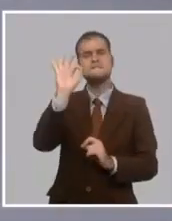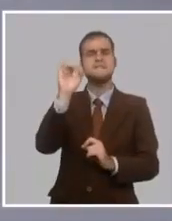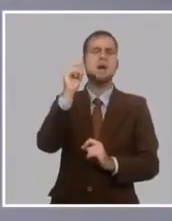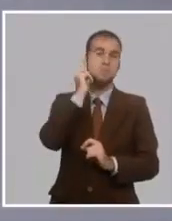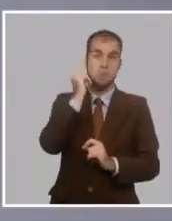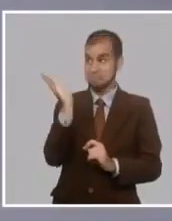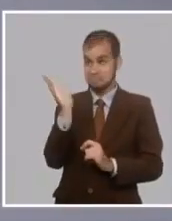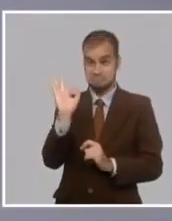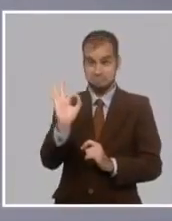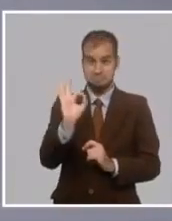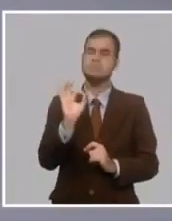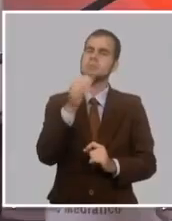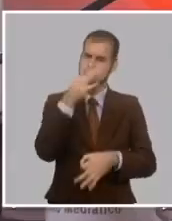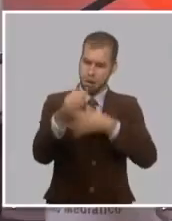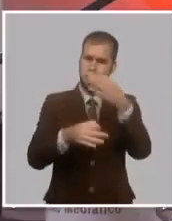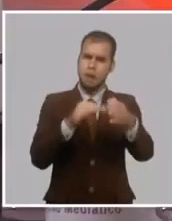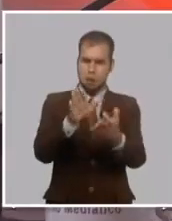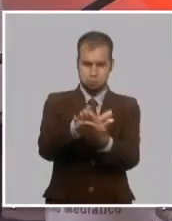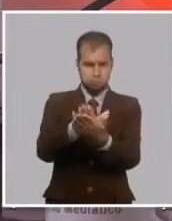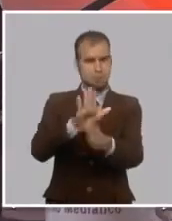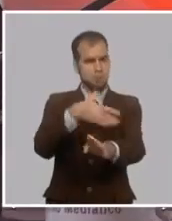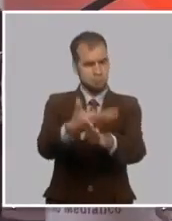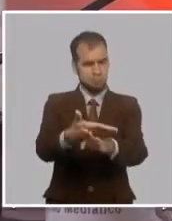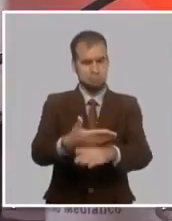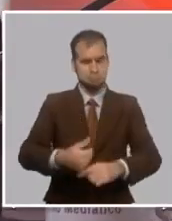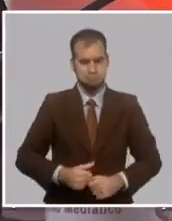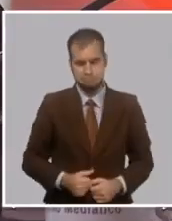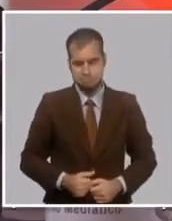estará presentando más adelante en nuestra mesa redonda.